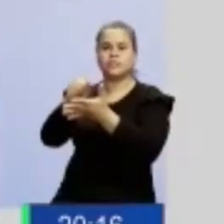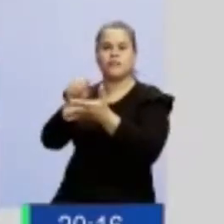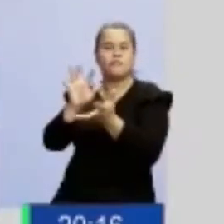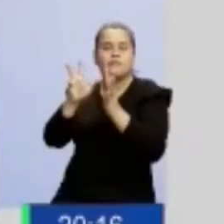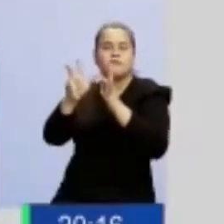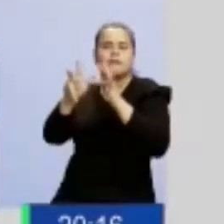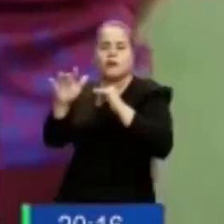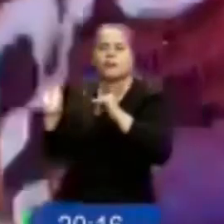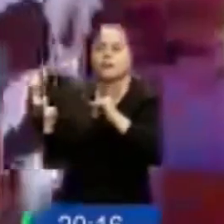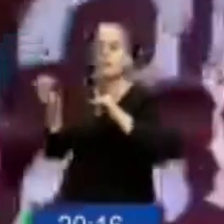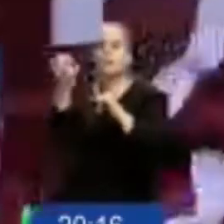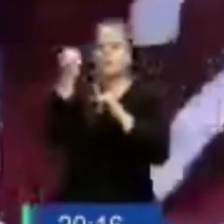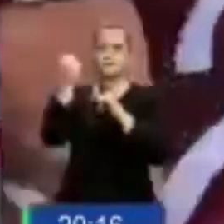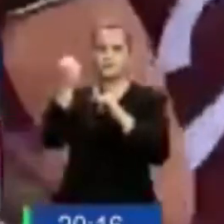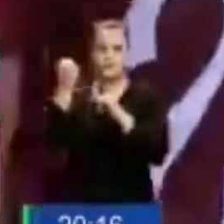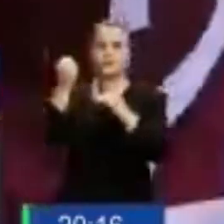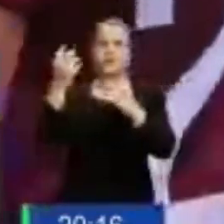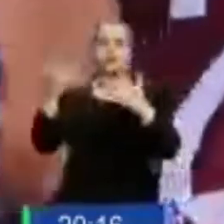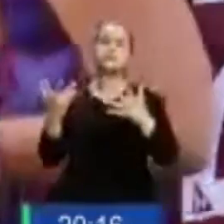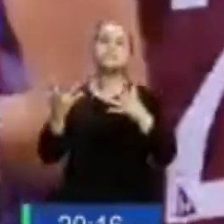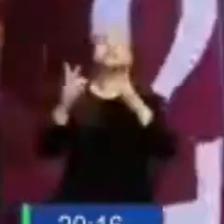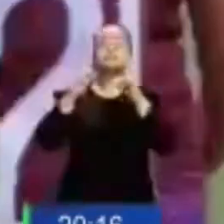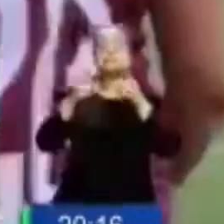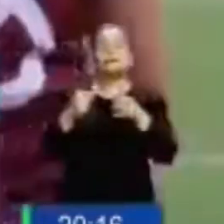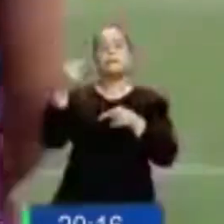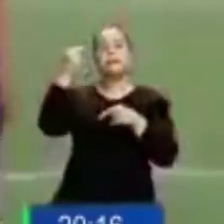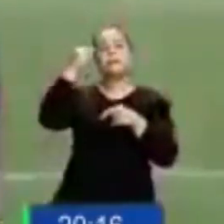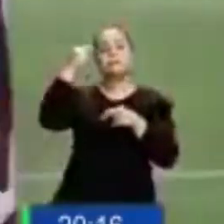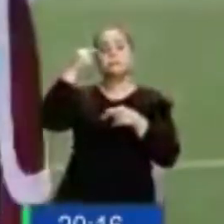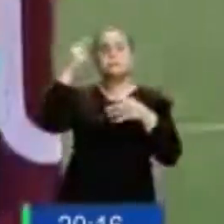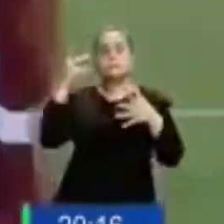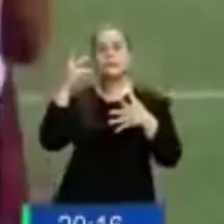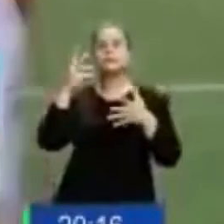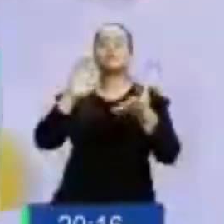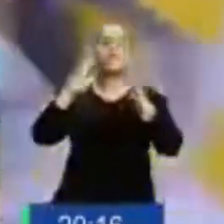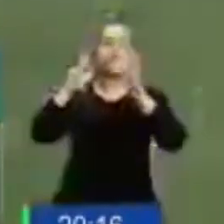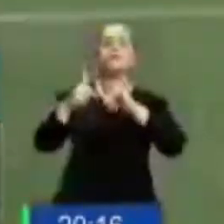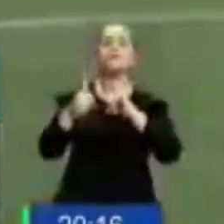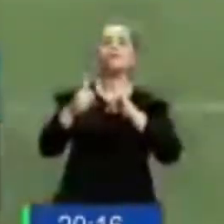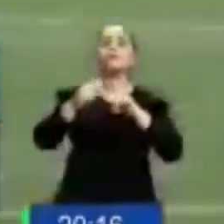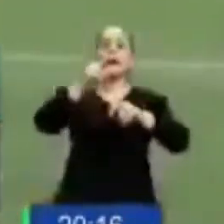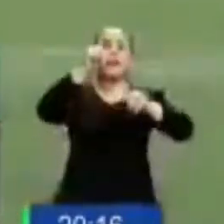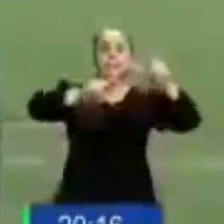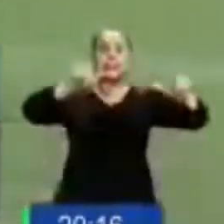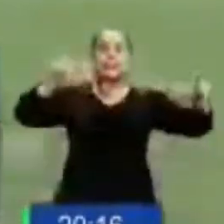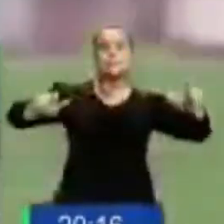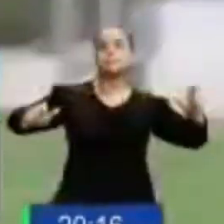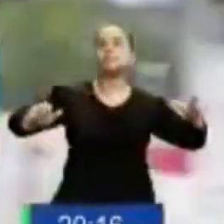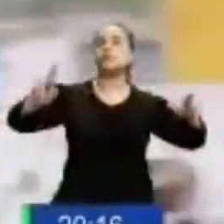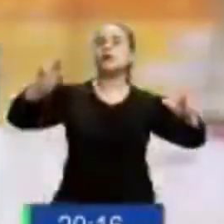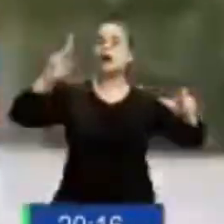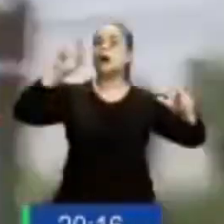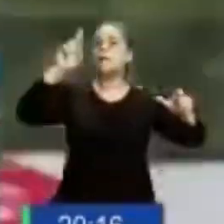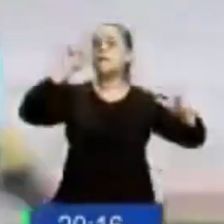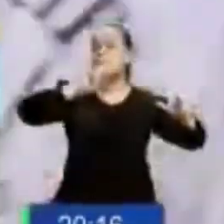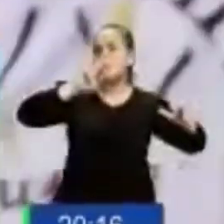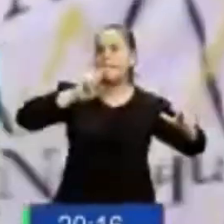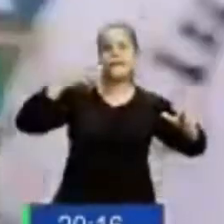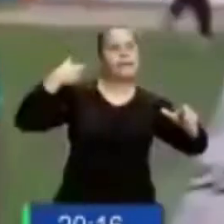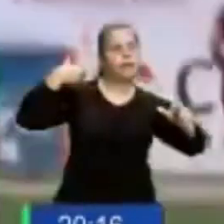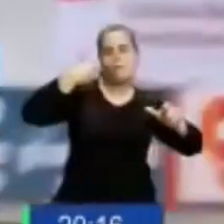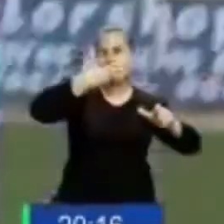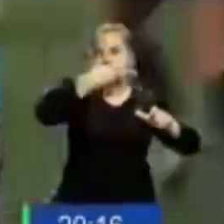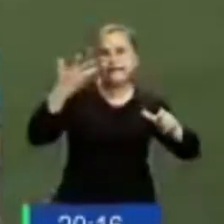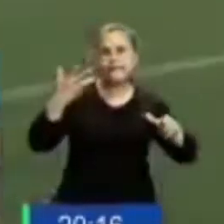creo que también va a ser muy importante para incentivar a todas las personas que realizan este